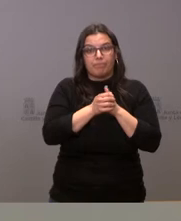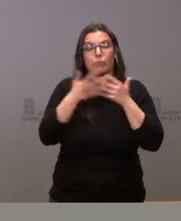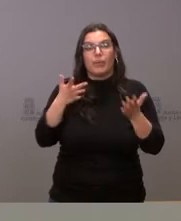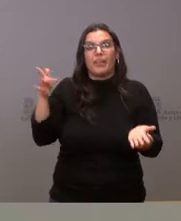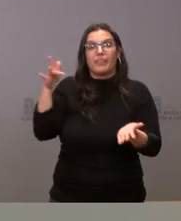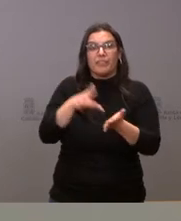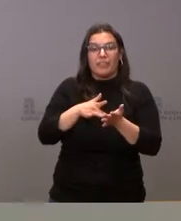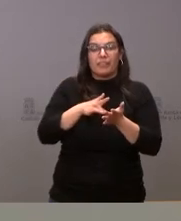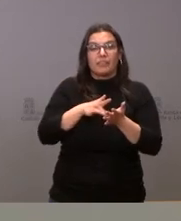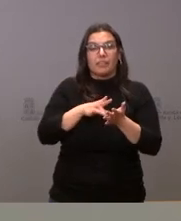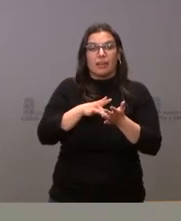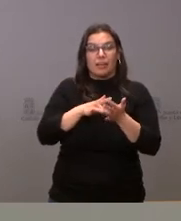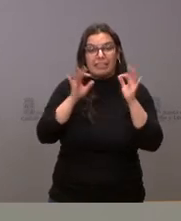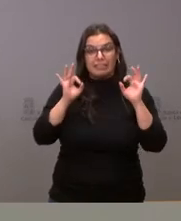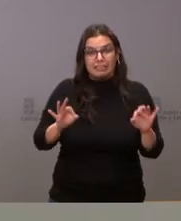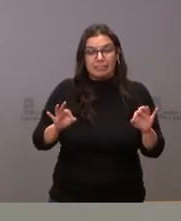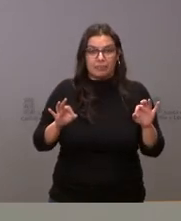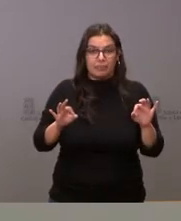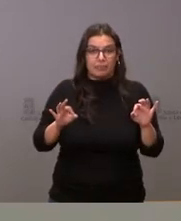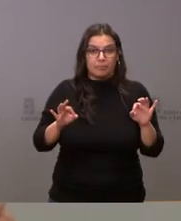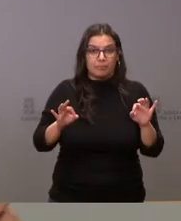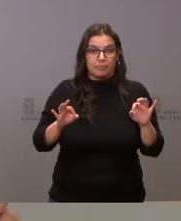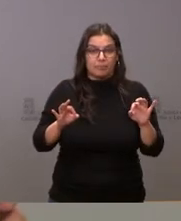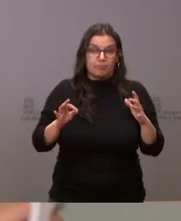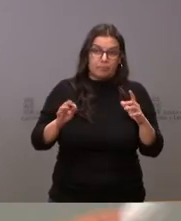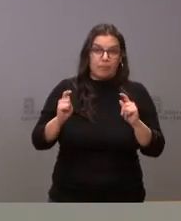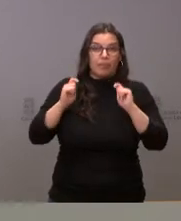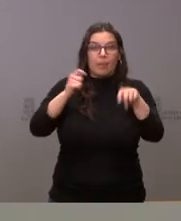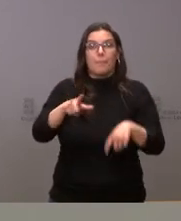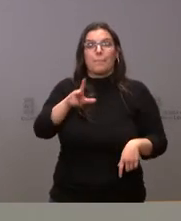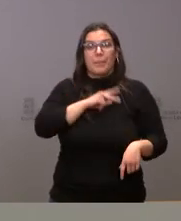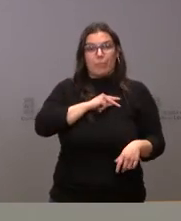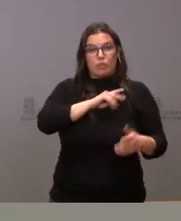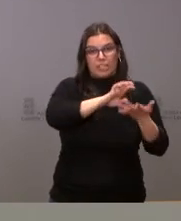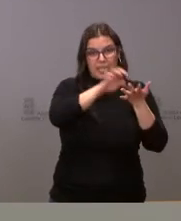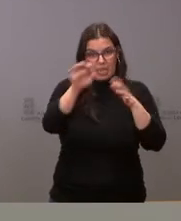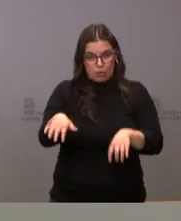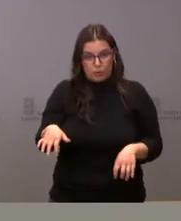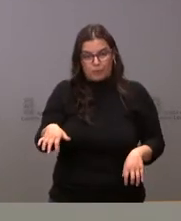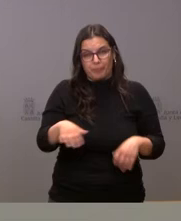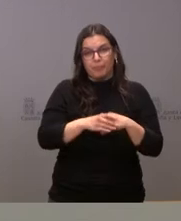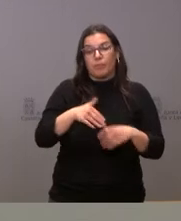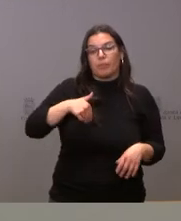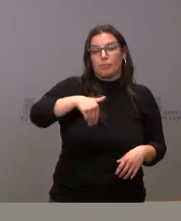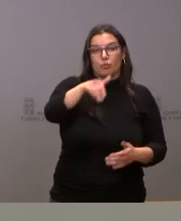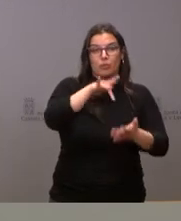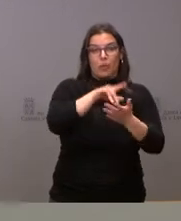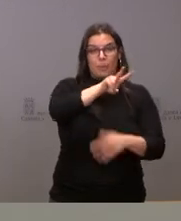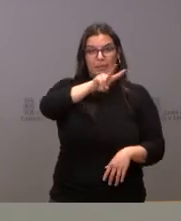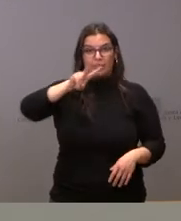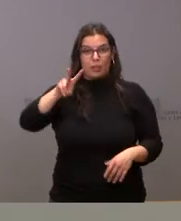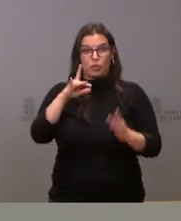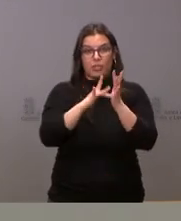de la celebración o de entrega de los premios de Castilla y León. Será el próximo 22